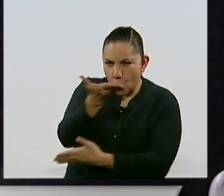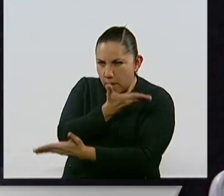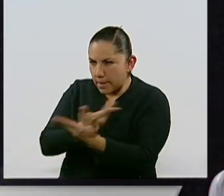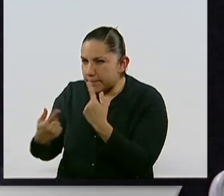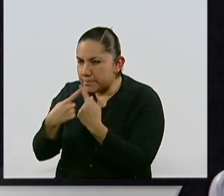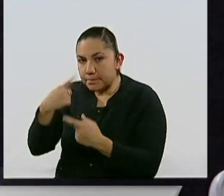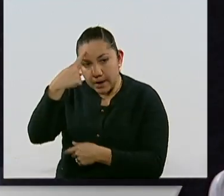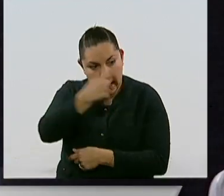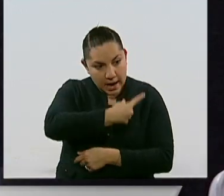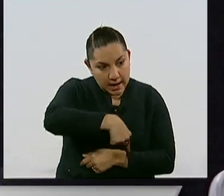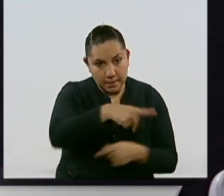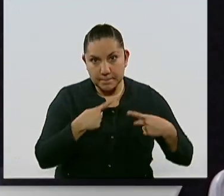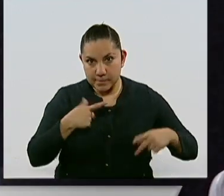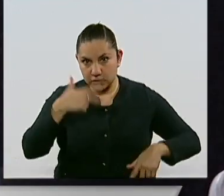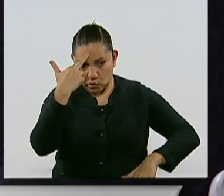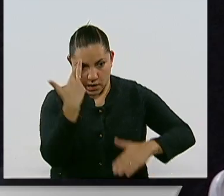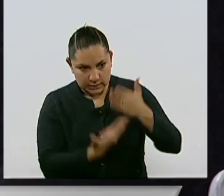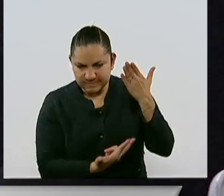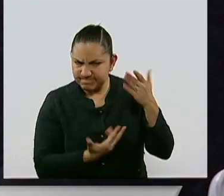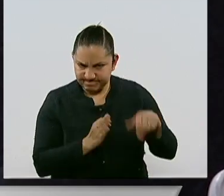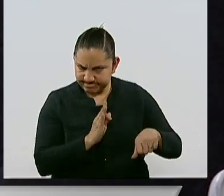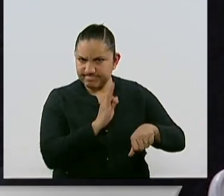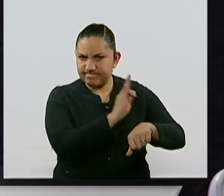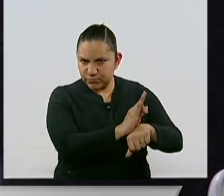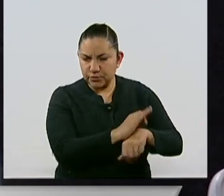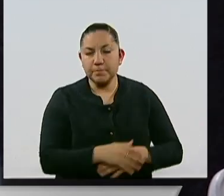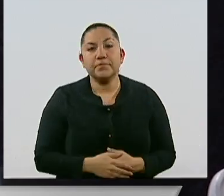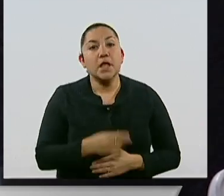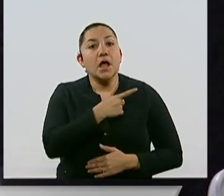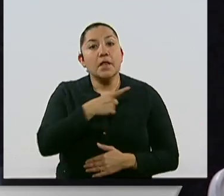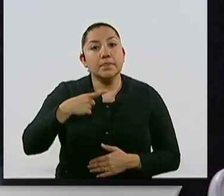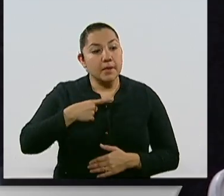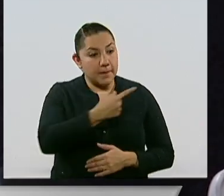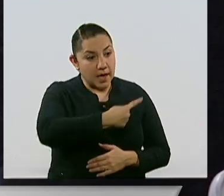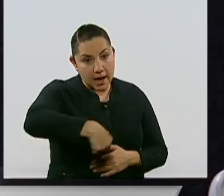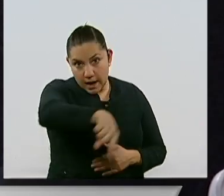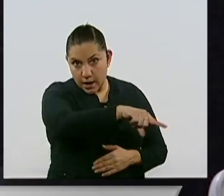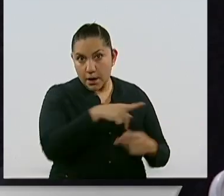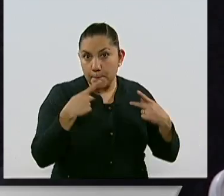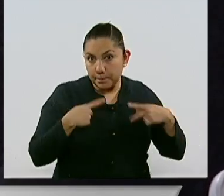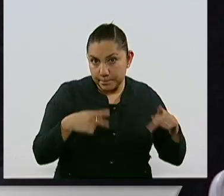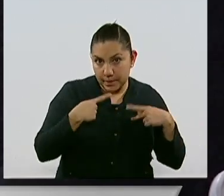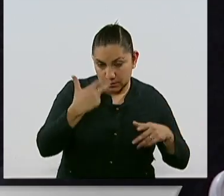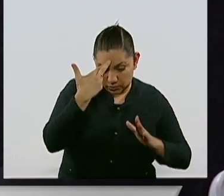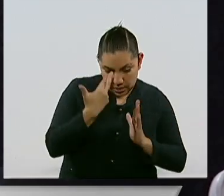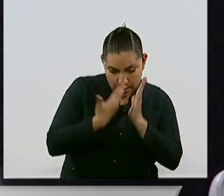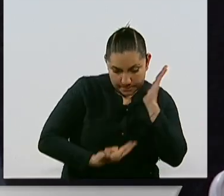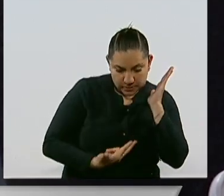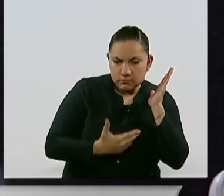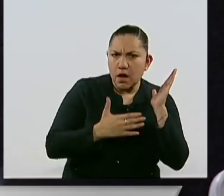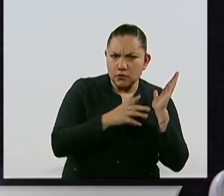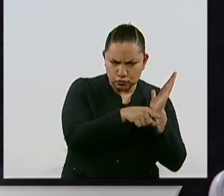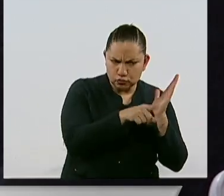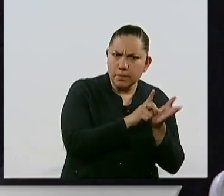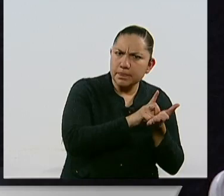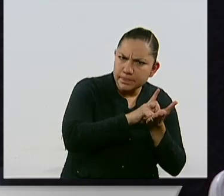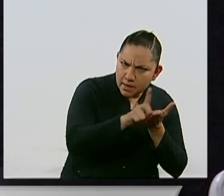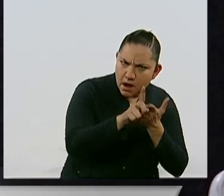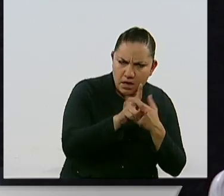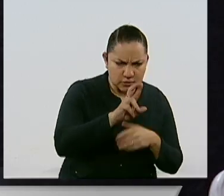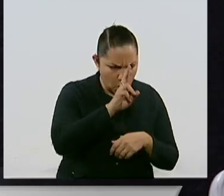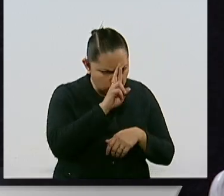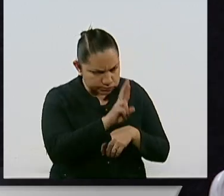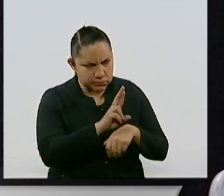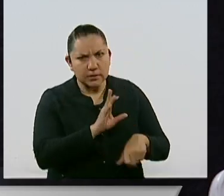conciencia de respeto hacia sus derechos de las víctimas en materia de trata de personas porque las víctimas